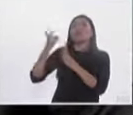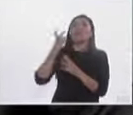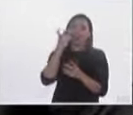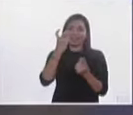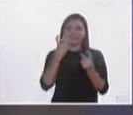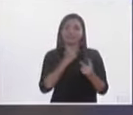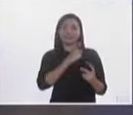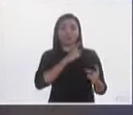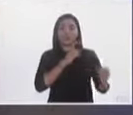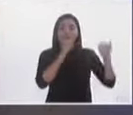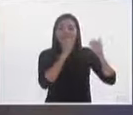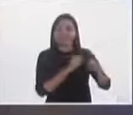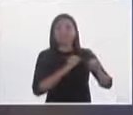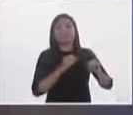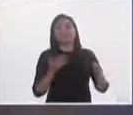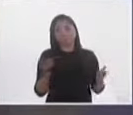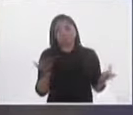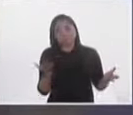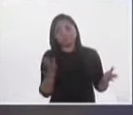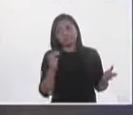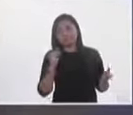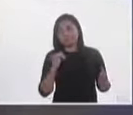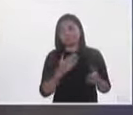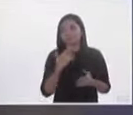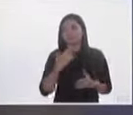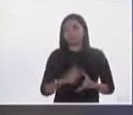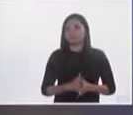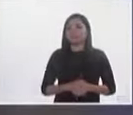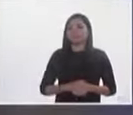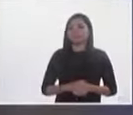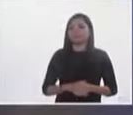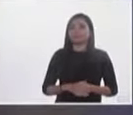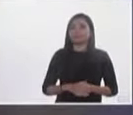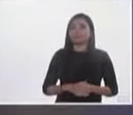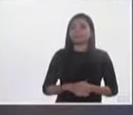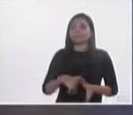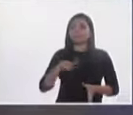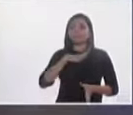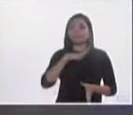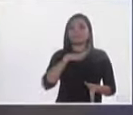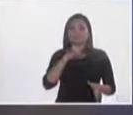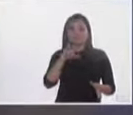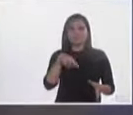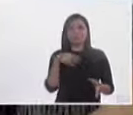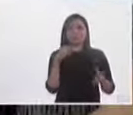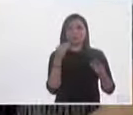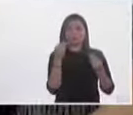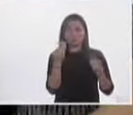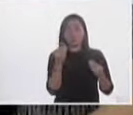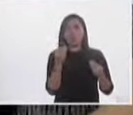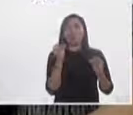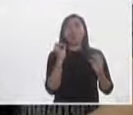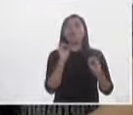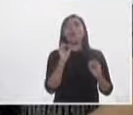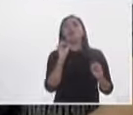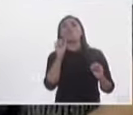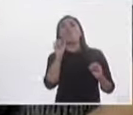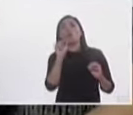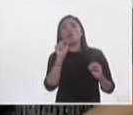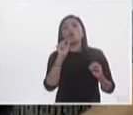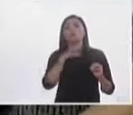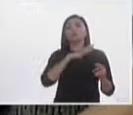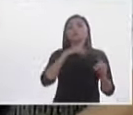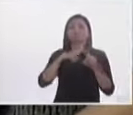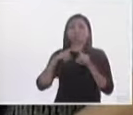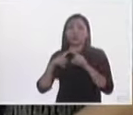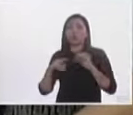y en otros lados. que podríamos decir son muchos o pocos la cantidad de partidos y todavía le suma a los